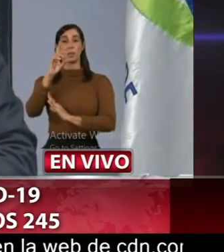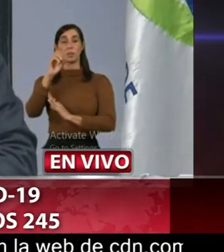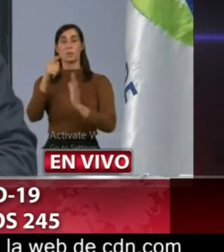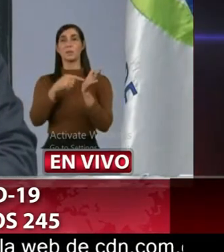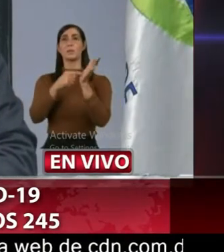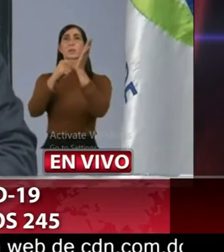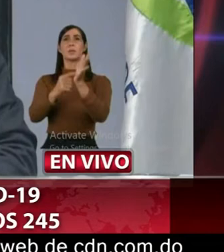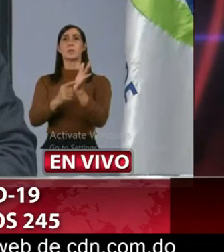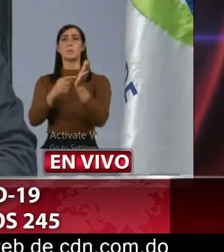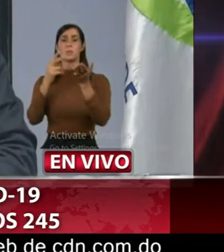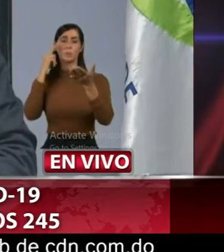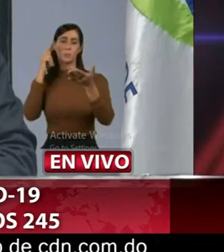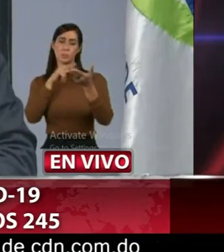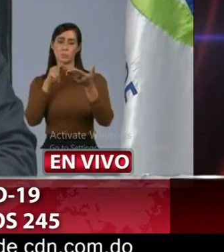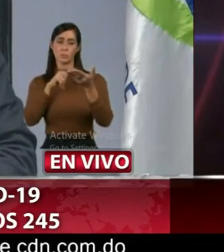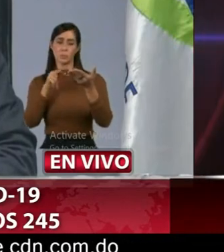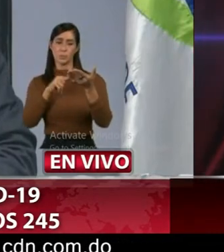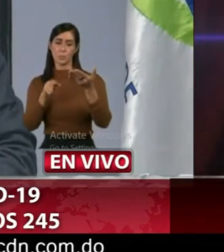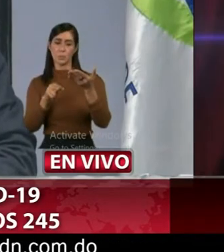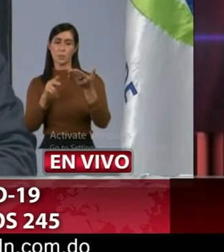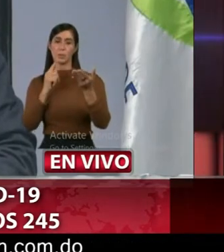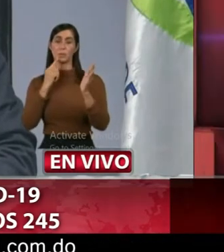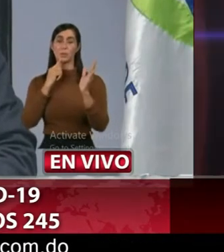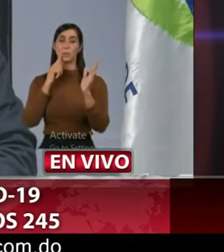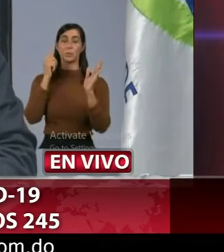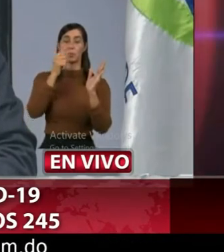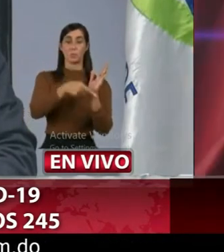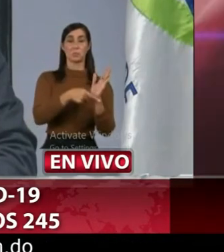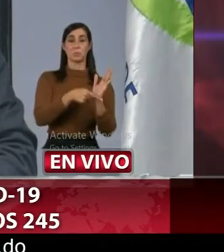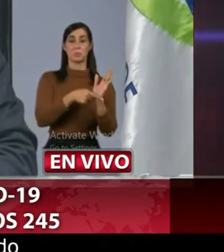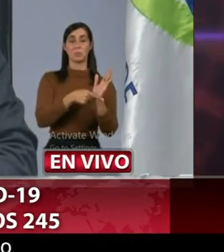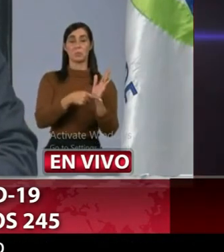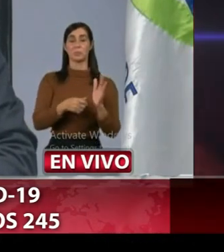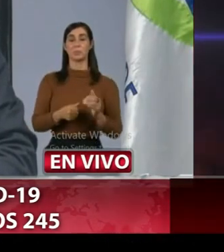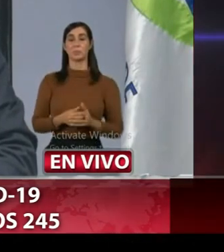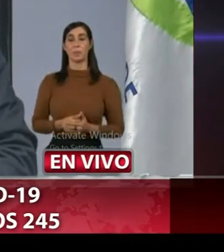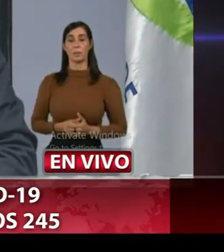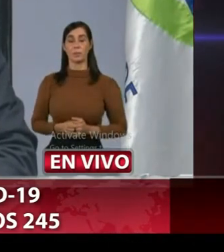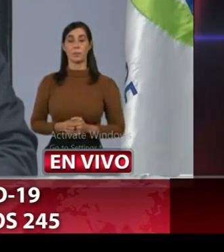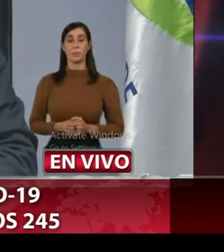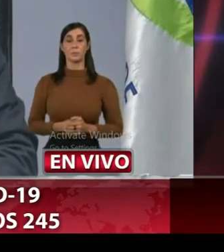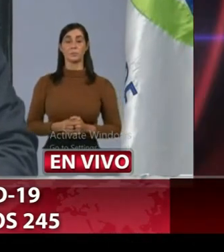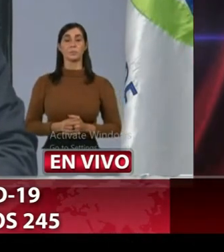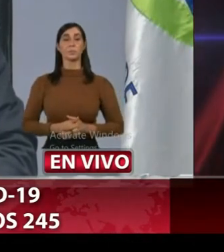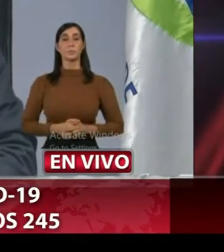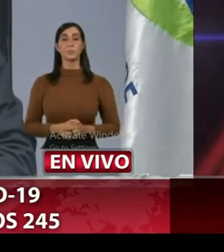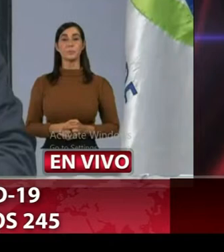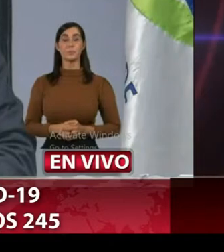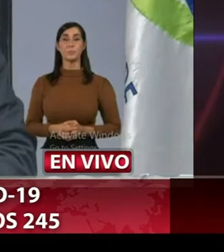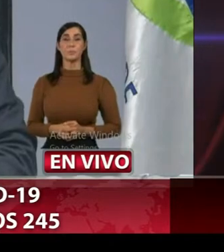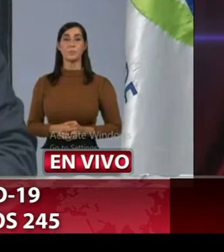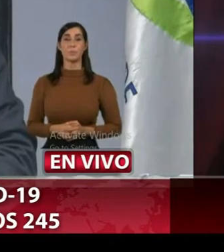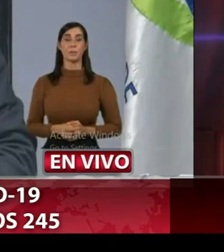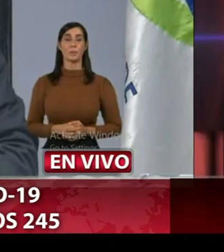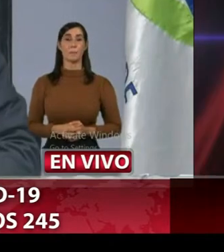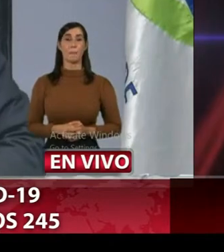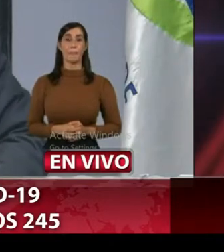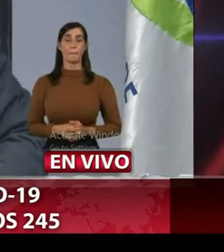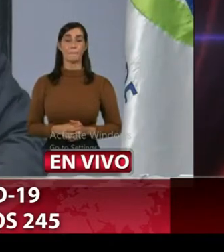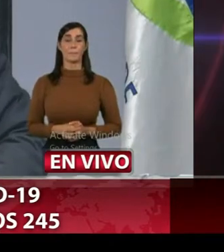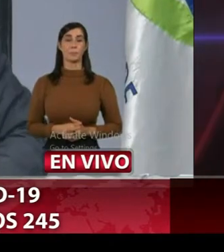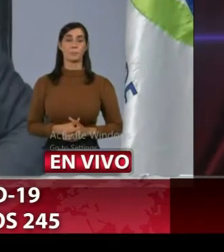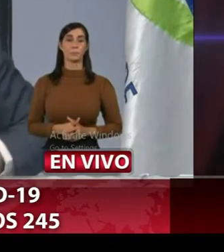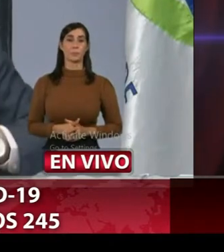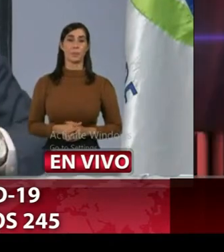en este sistema nacional de vigilancia epidemiológica instalado en el país este